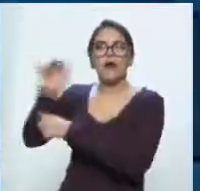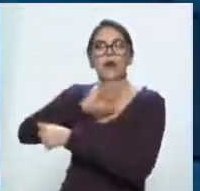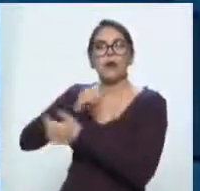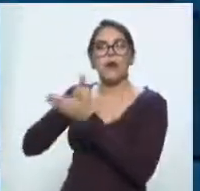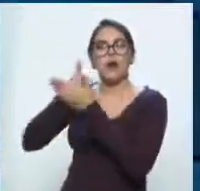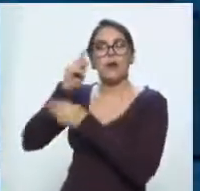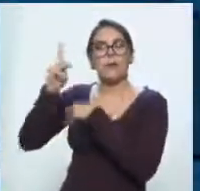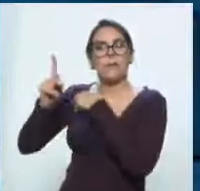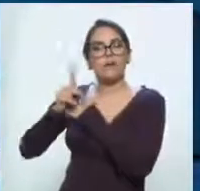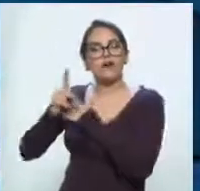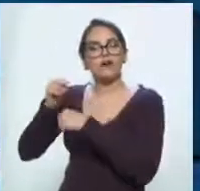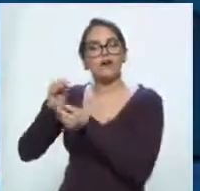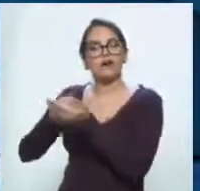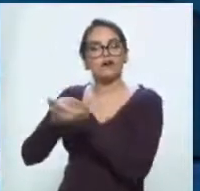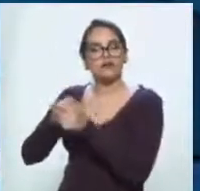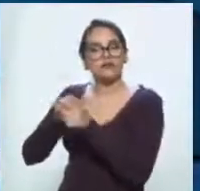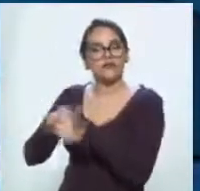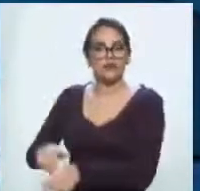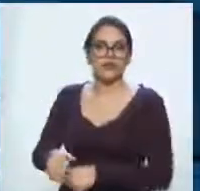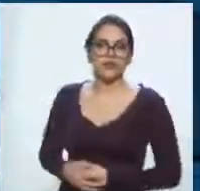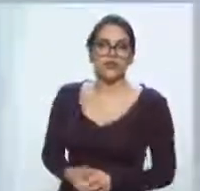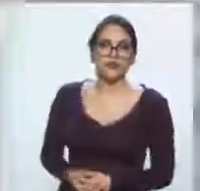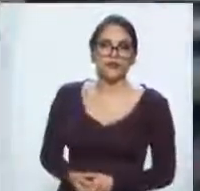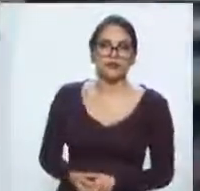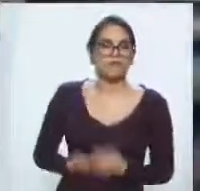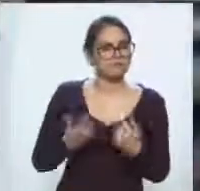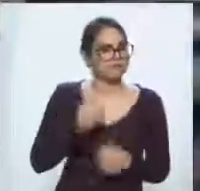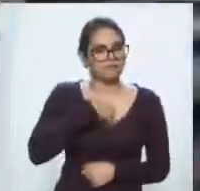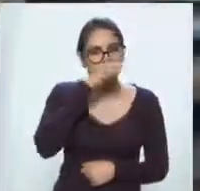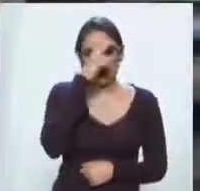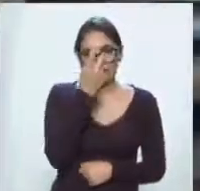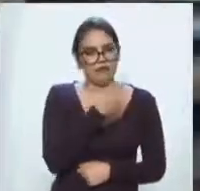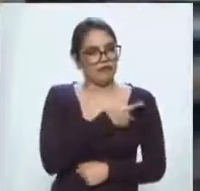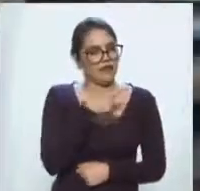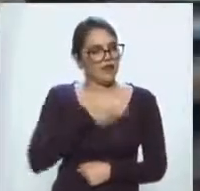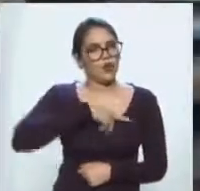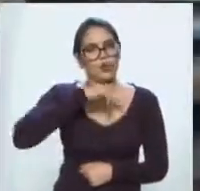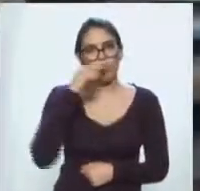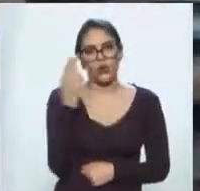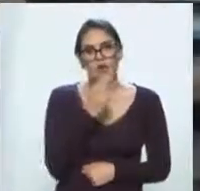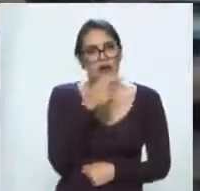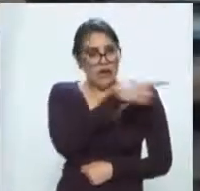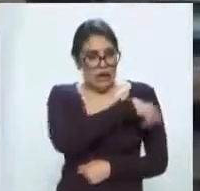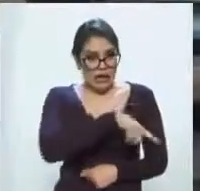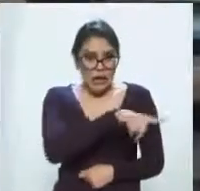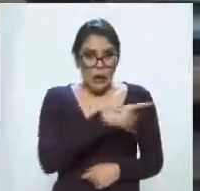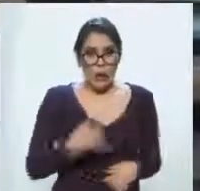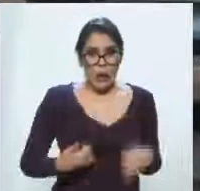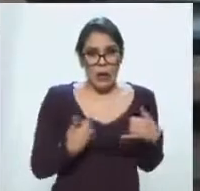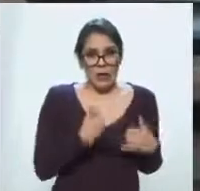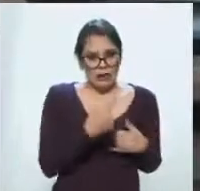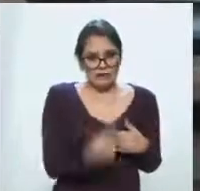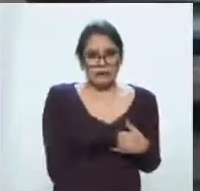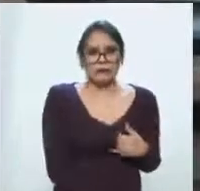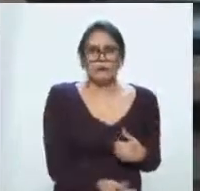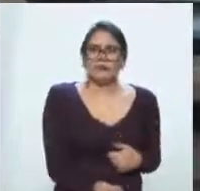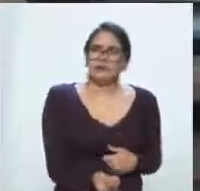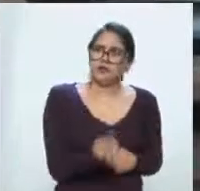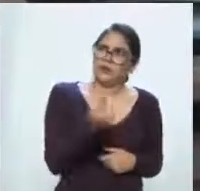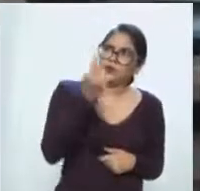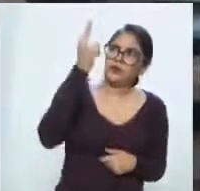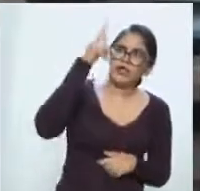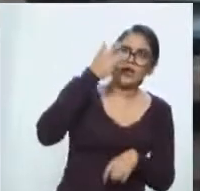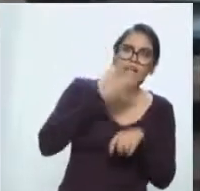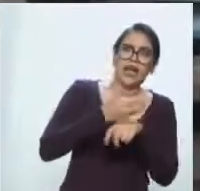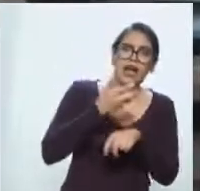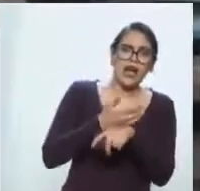Mira, me parece que es estricta justicia. Estas personas han crecido en Estados Unidos, pertenecen a lo que,